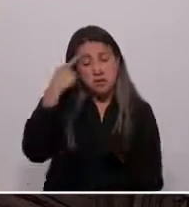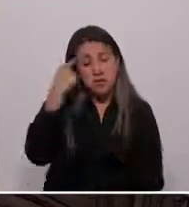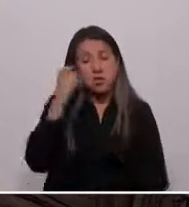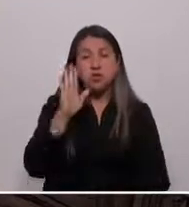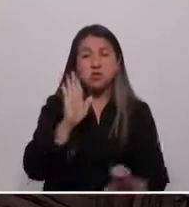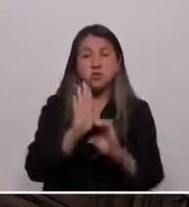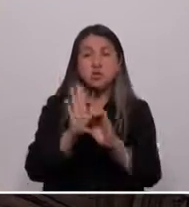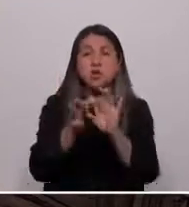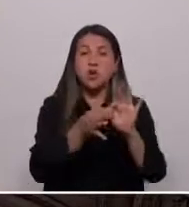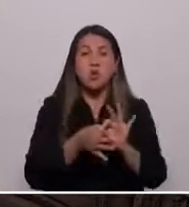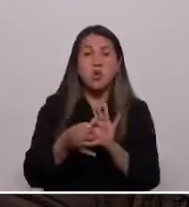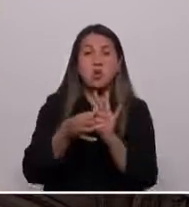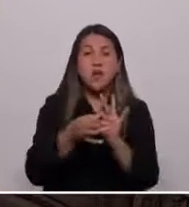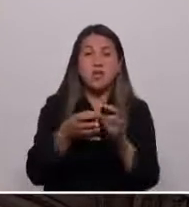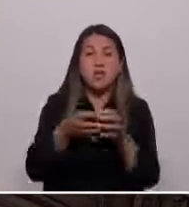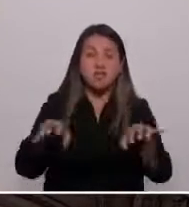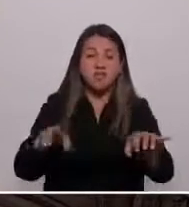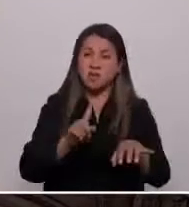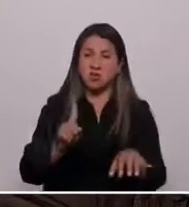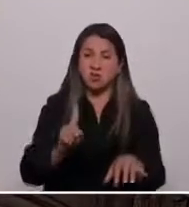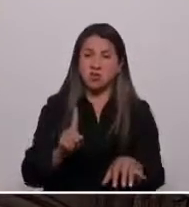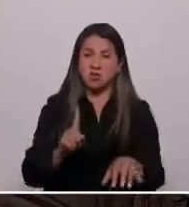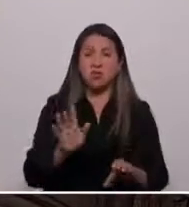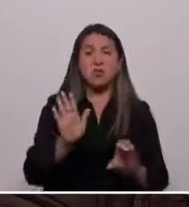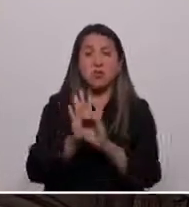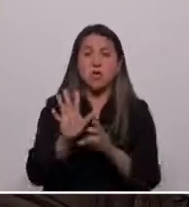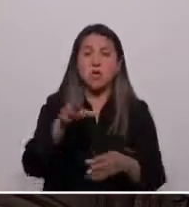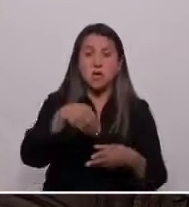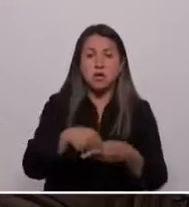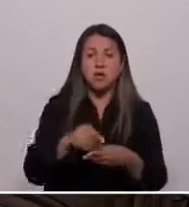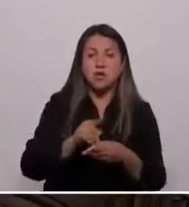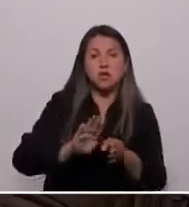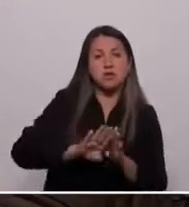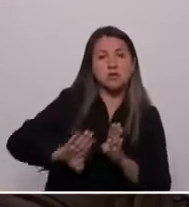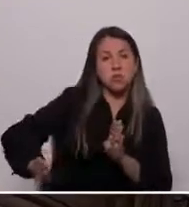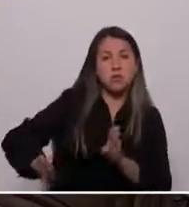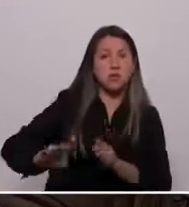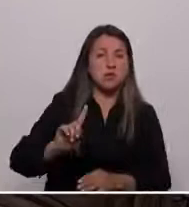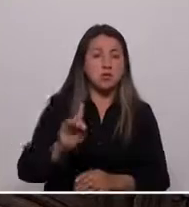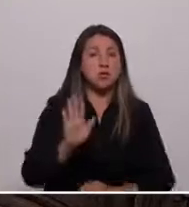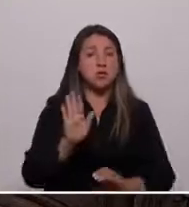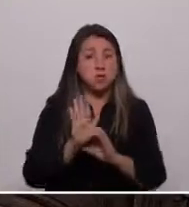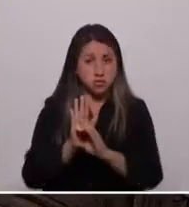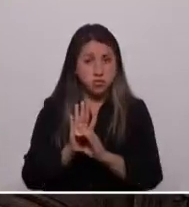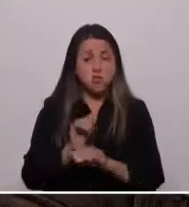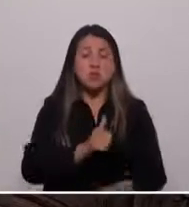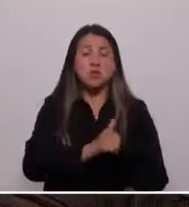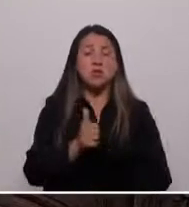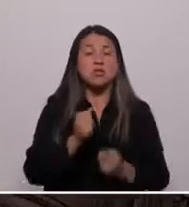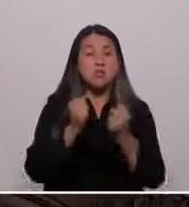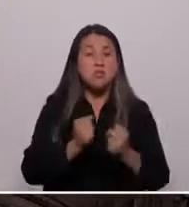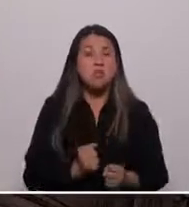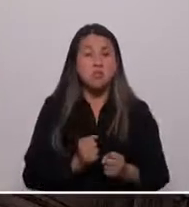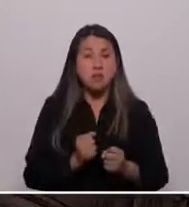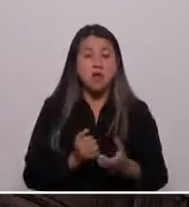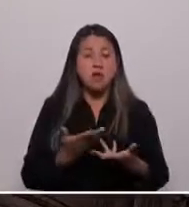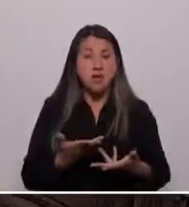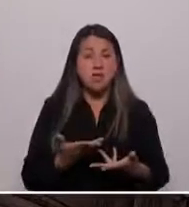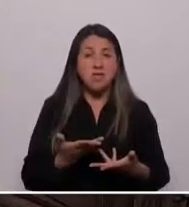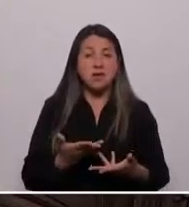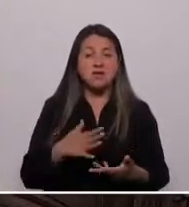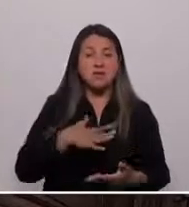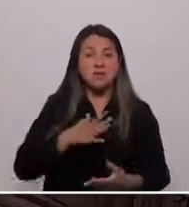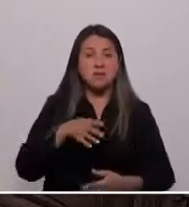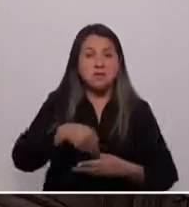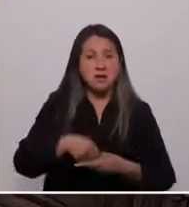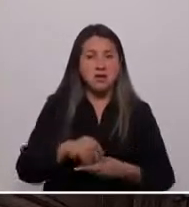y no que divida, una constitución que incluya y no que excluya, una constitución con la que todos pueden identificarse y en la que nadie se sienta amenazado,